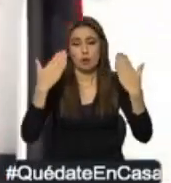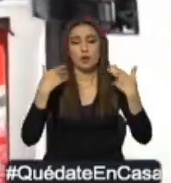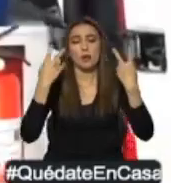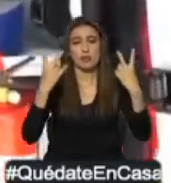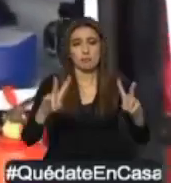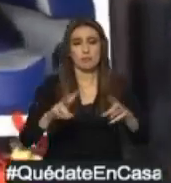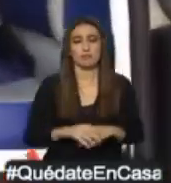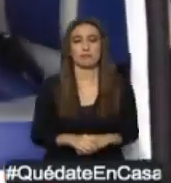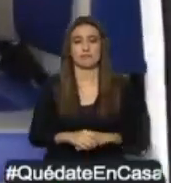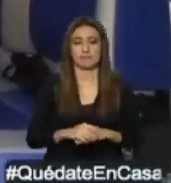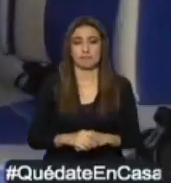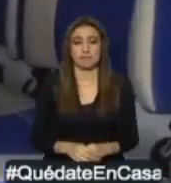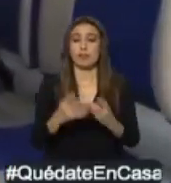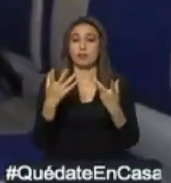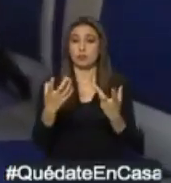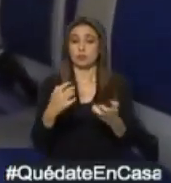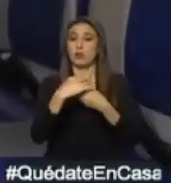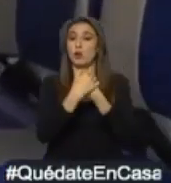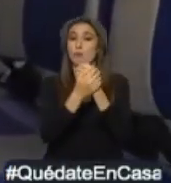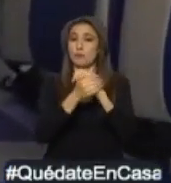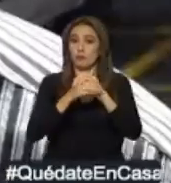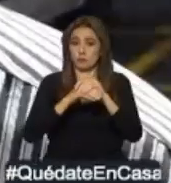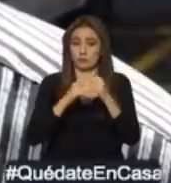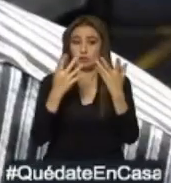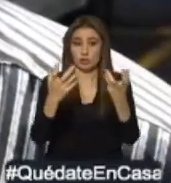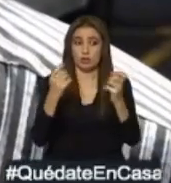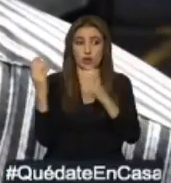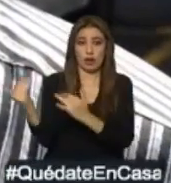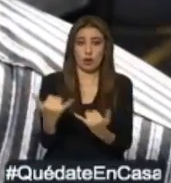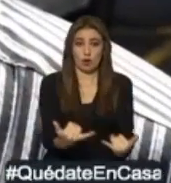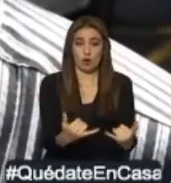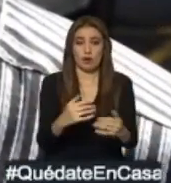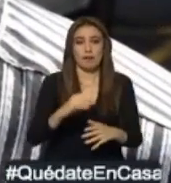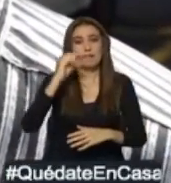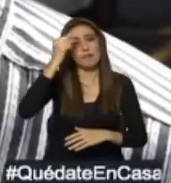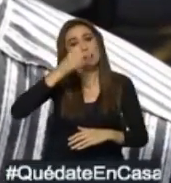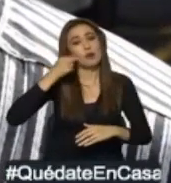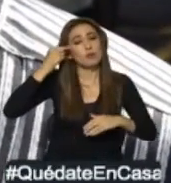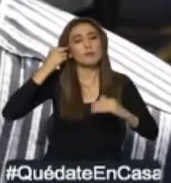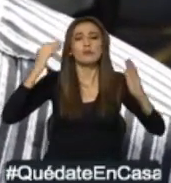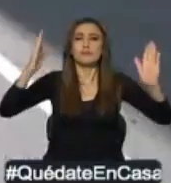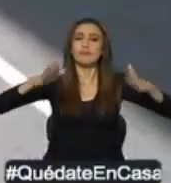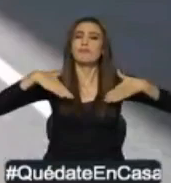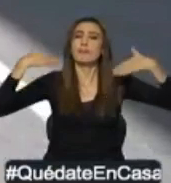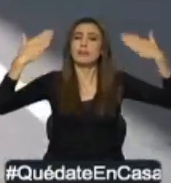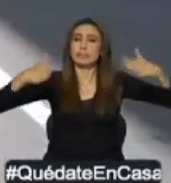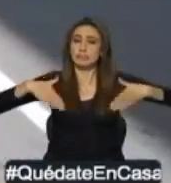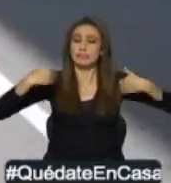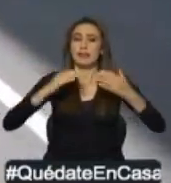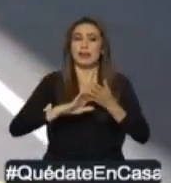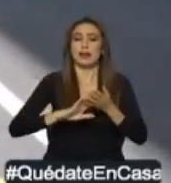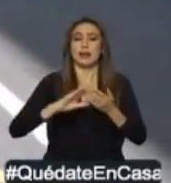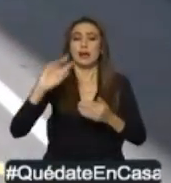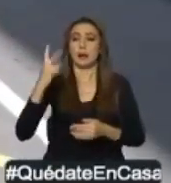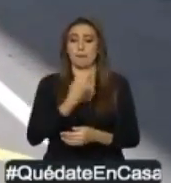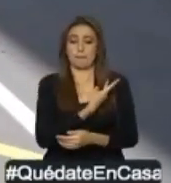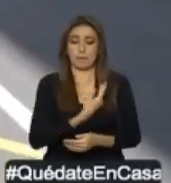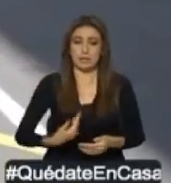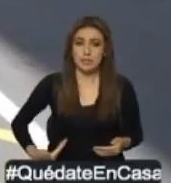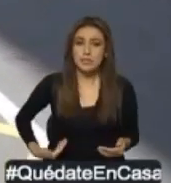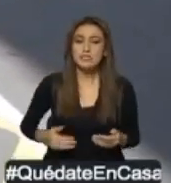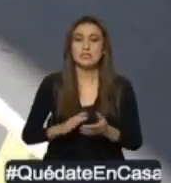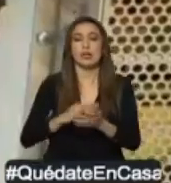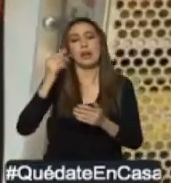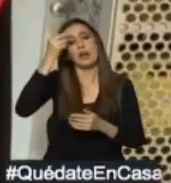en general. Quiero aprovechar para felicitar al gobierno nacional, al vicepresidente, al